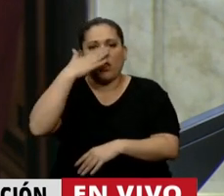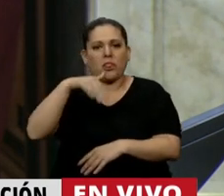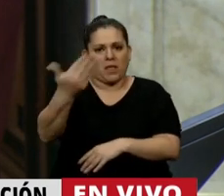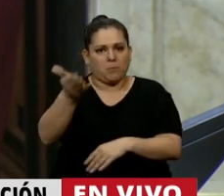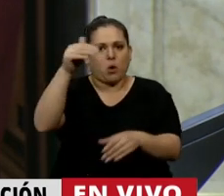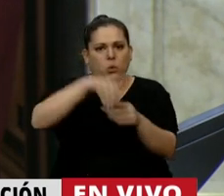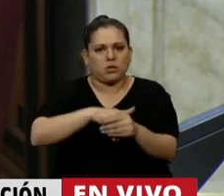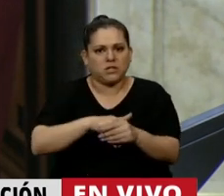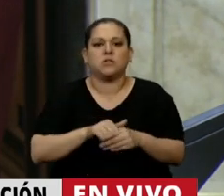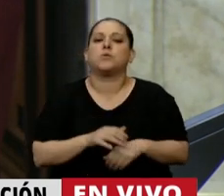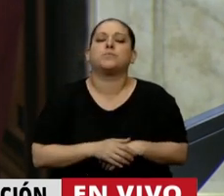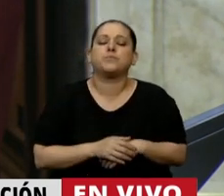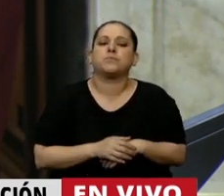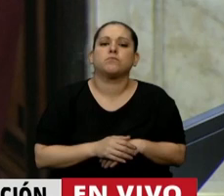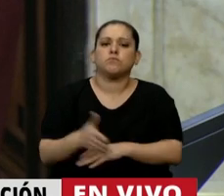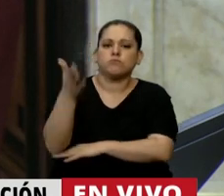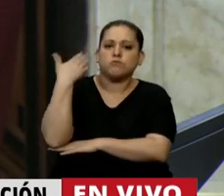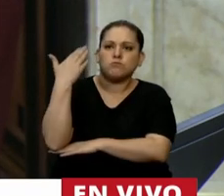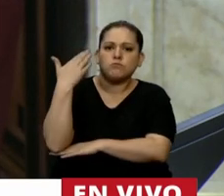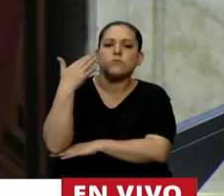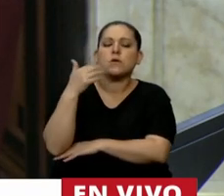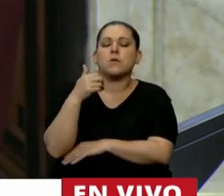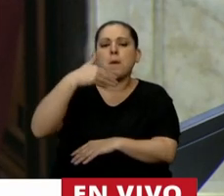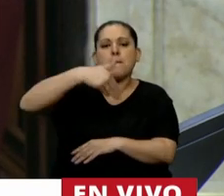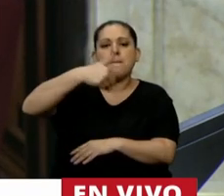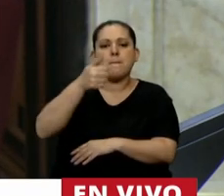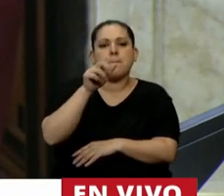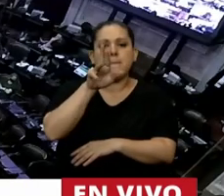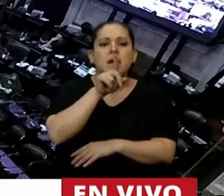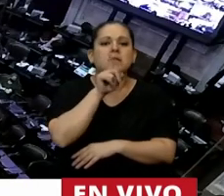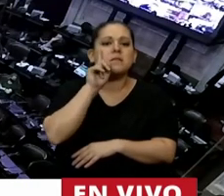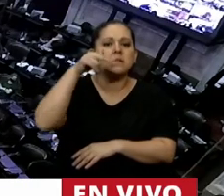votar. En el uso de la palabra, la diputada María Rosa Martínez.